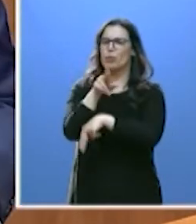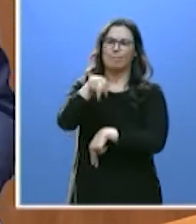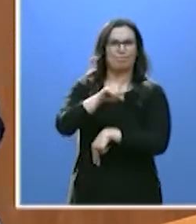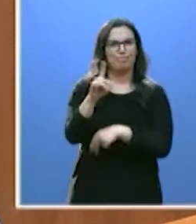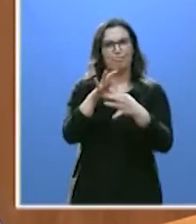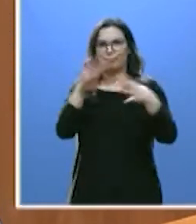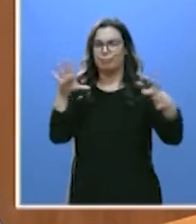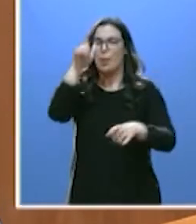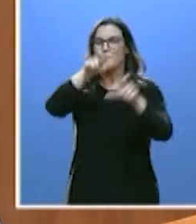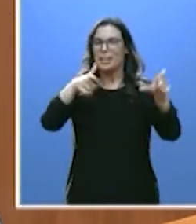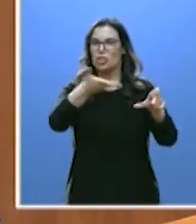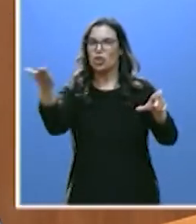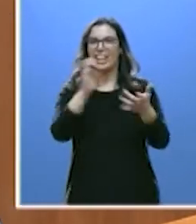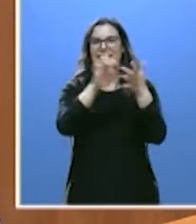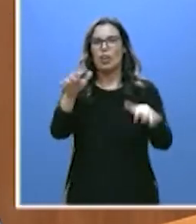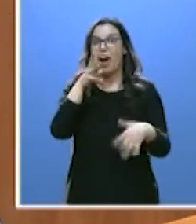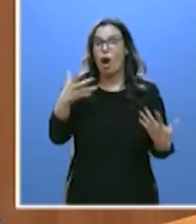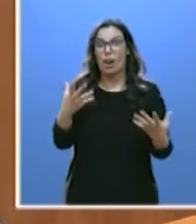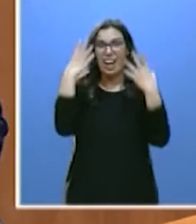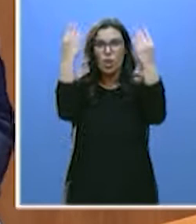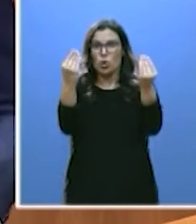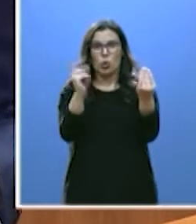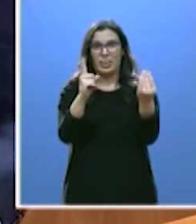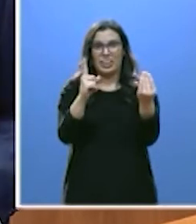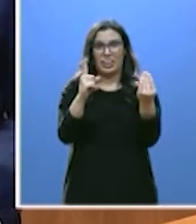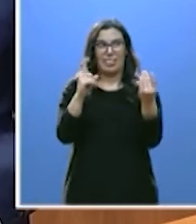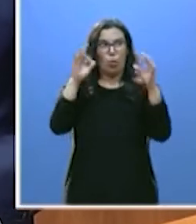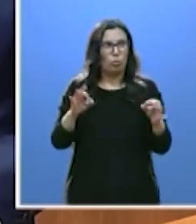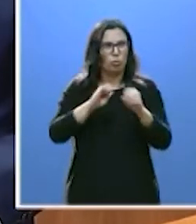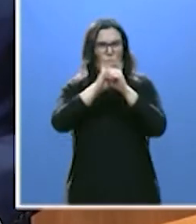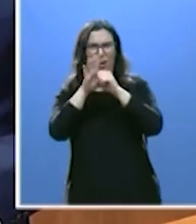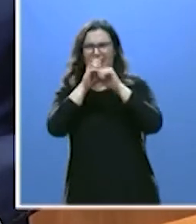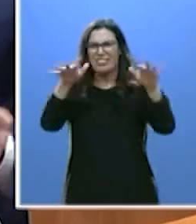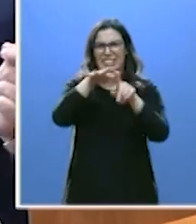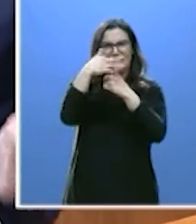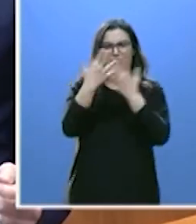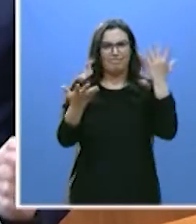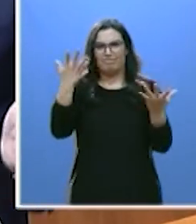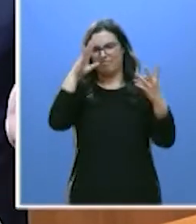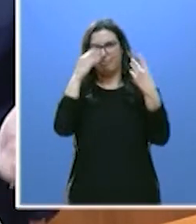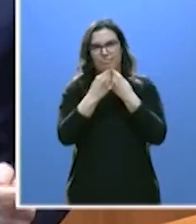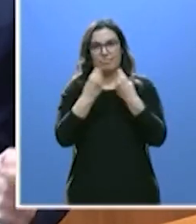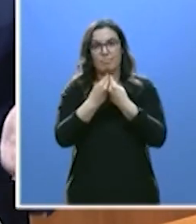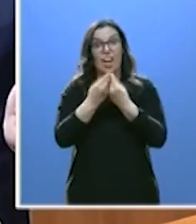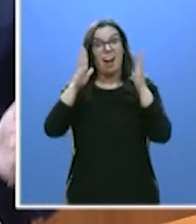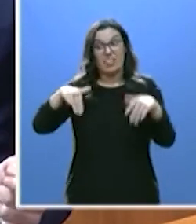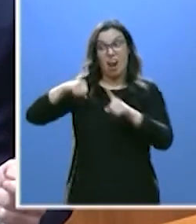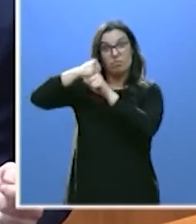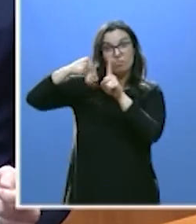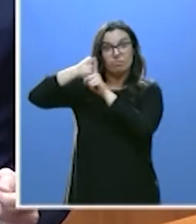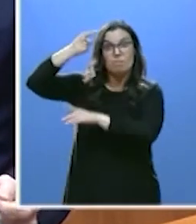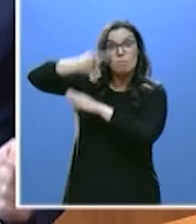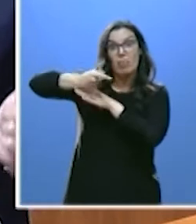personas de Castilla y León no entienden que esto se puede hacer en plena pandemia. Pero usted ha cedido a las